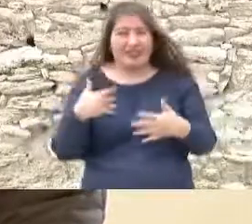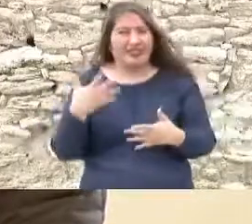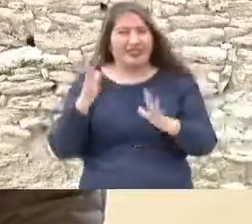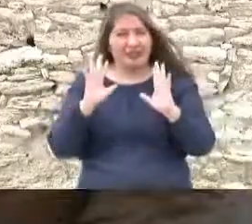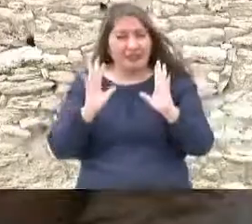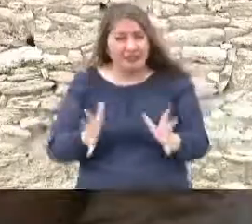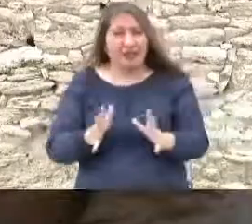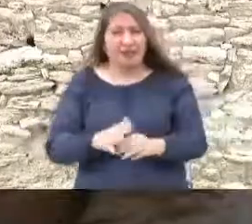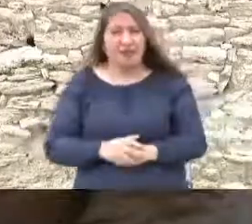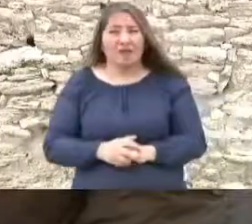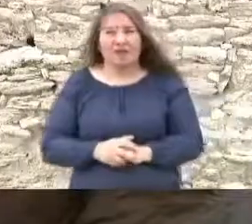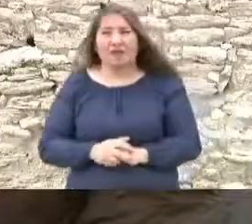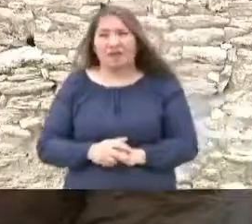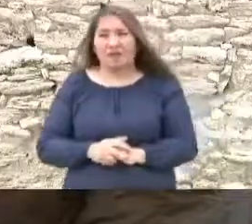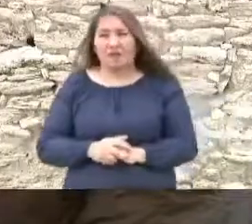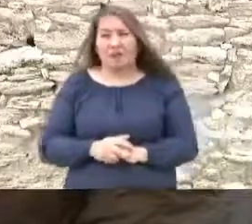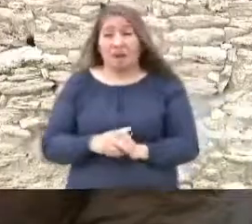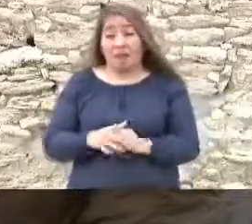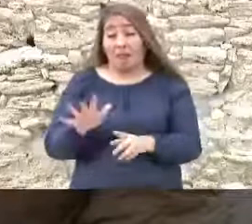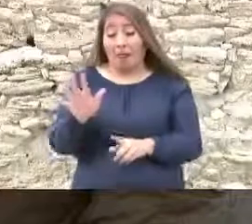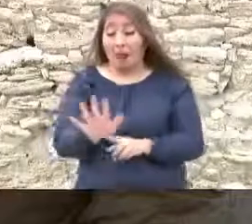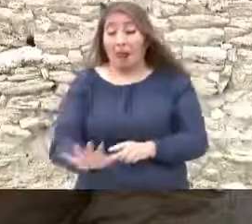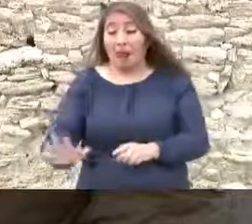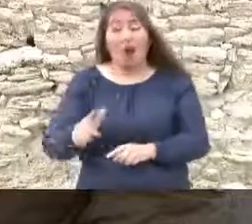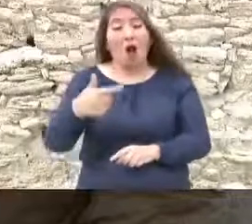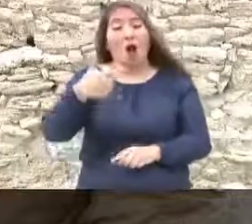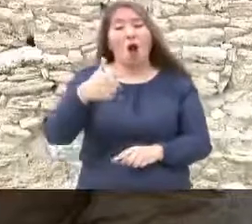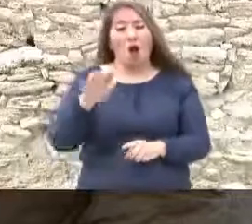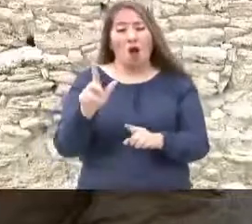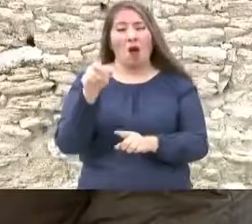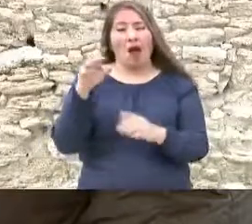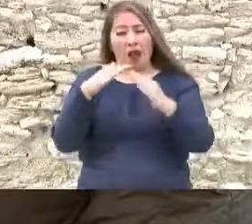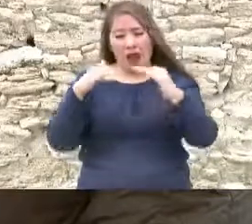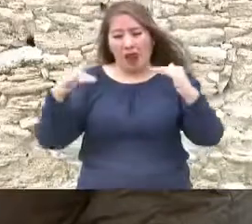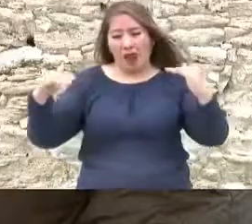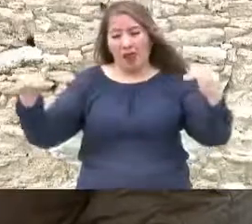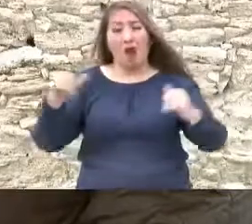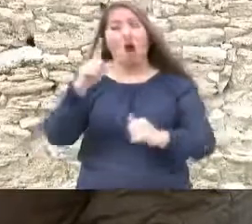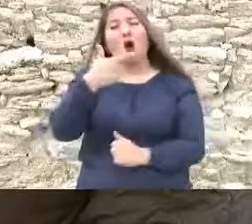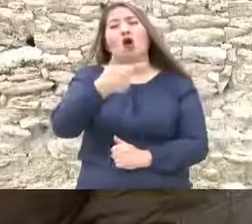enclaves sobre todo en el golfo en las zonas petroleras